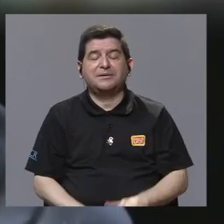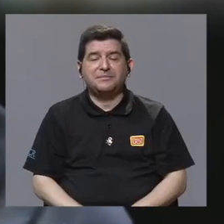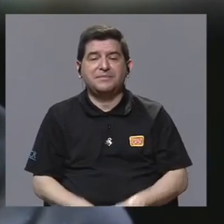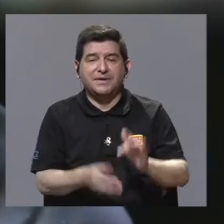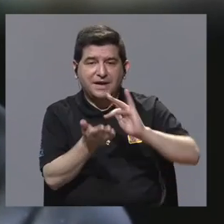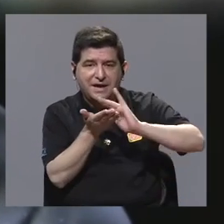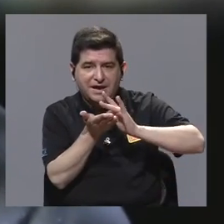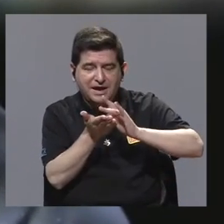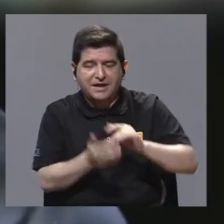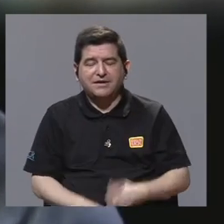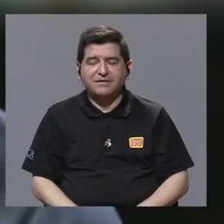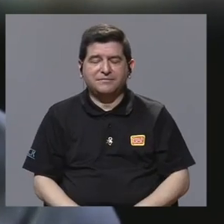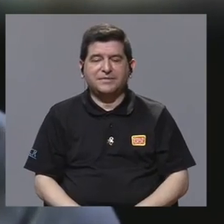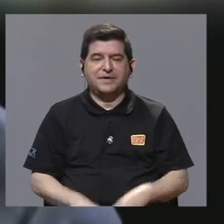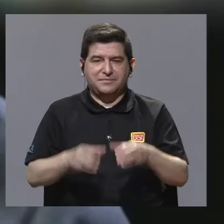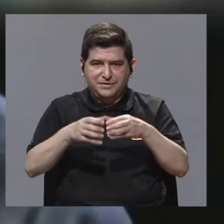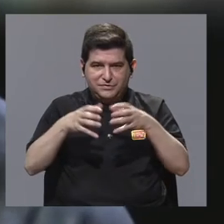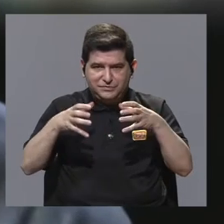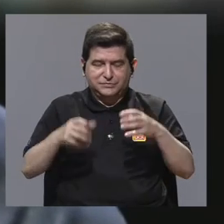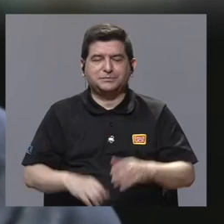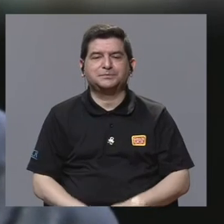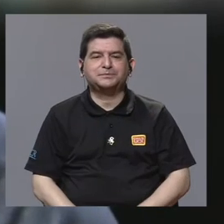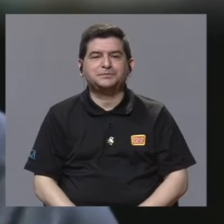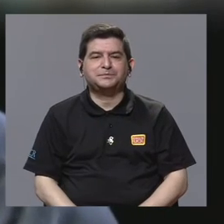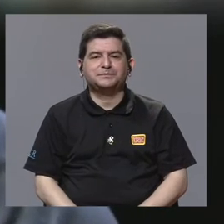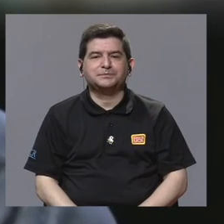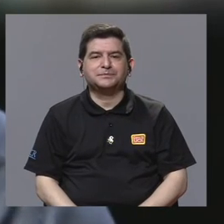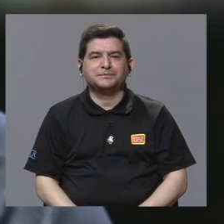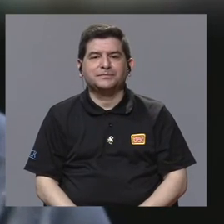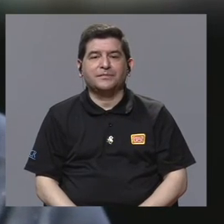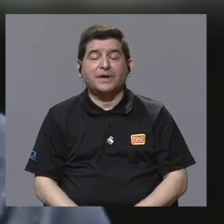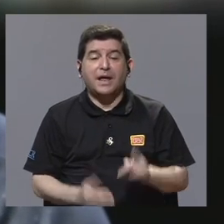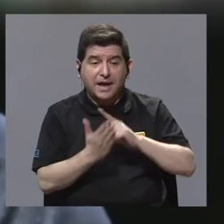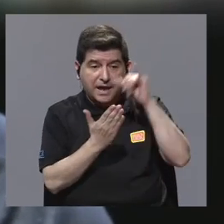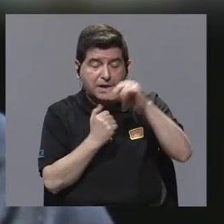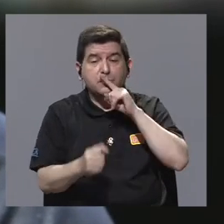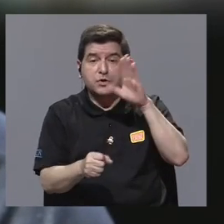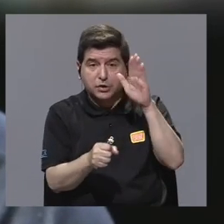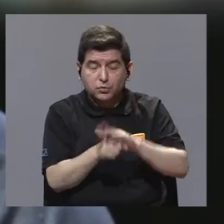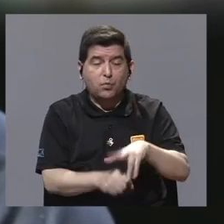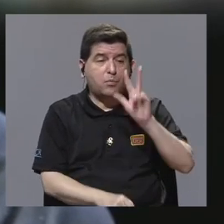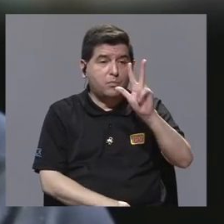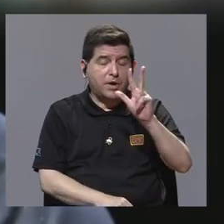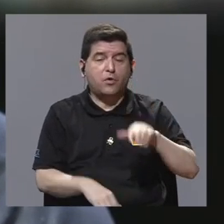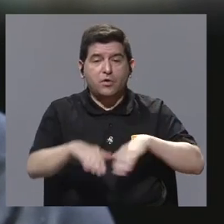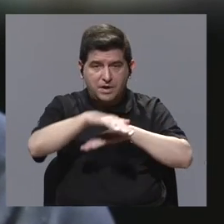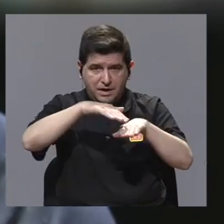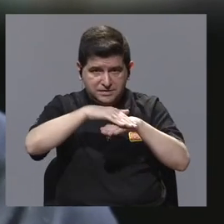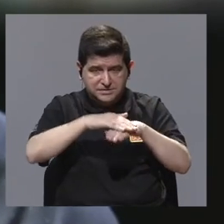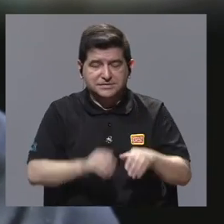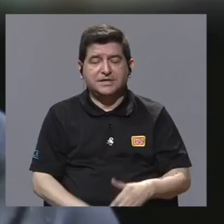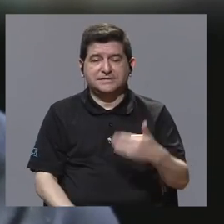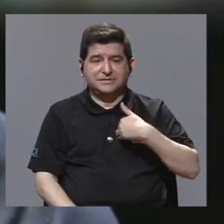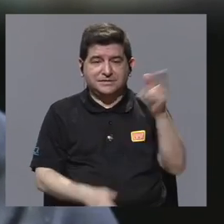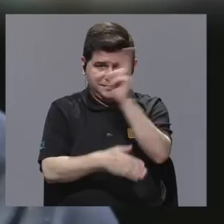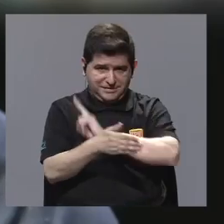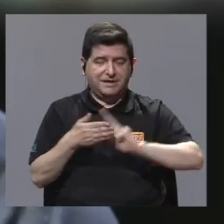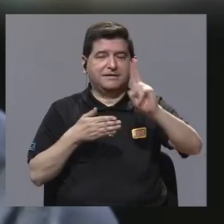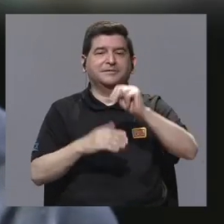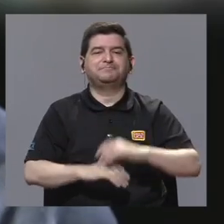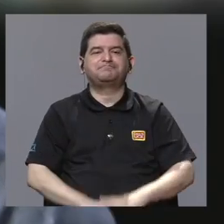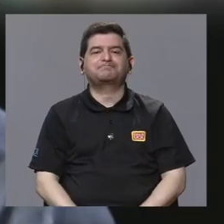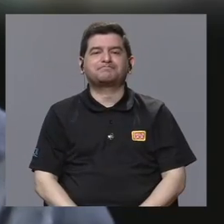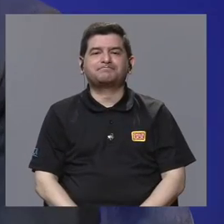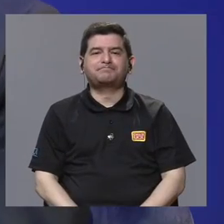radiofarmacia. Entonces, vea que realmente el proyecto cumple con los tres pilares, ¿verdad?, de la universidad.